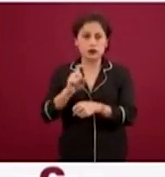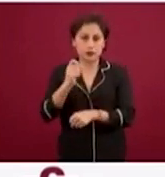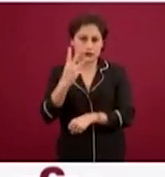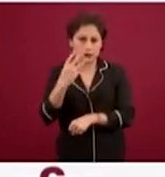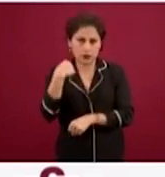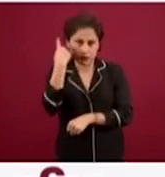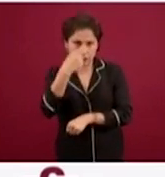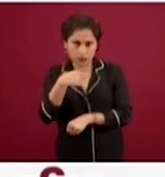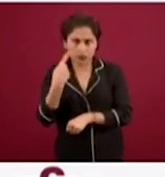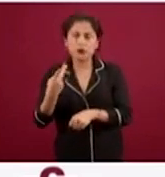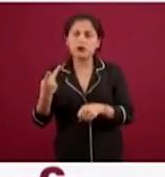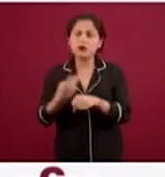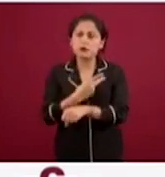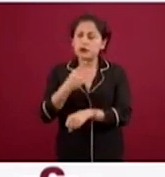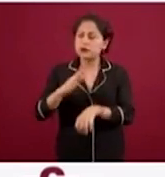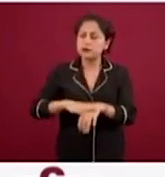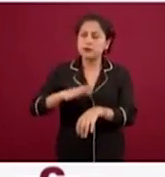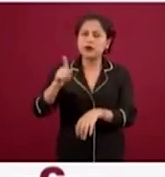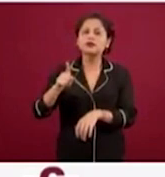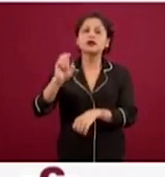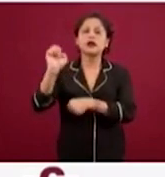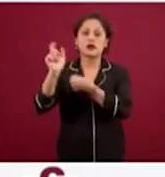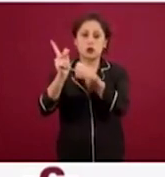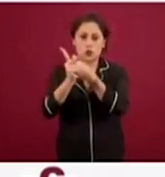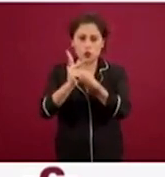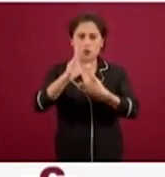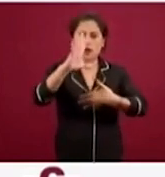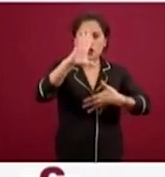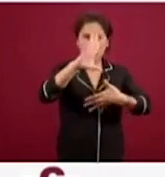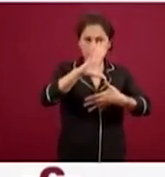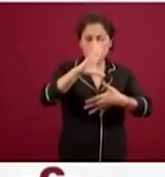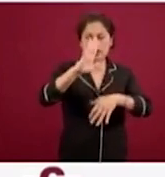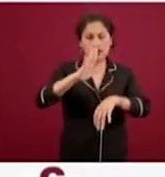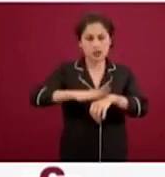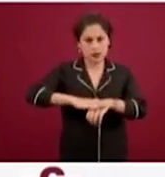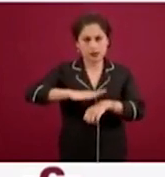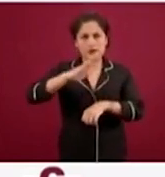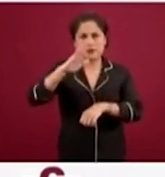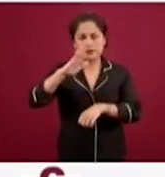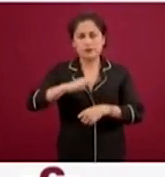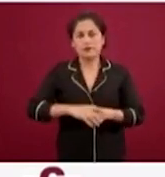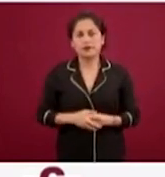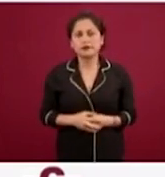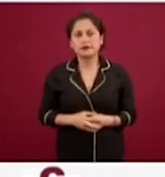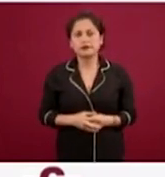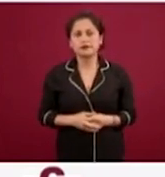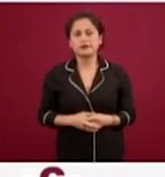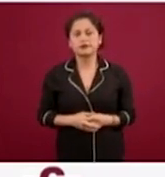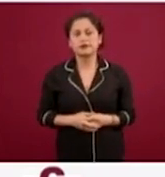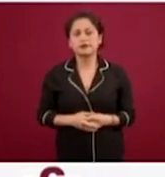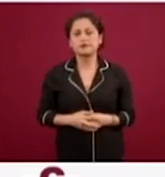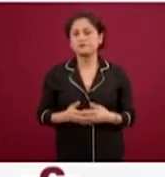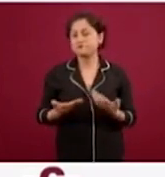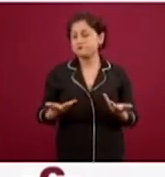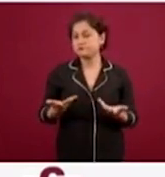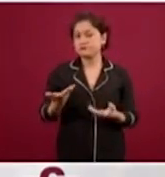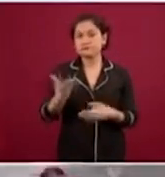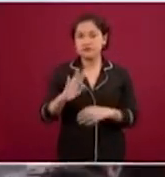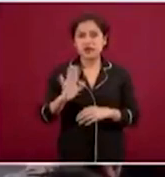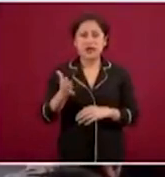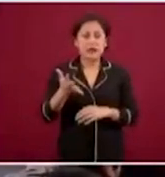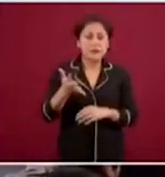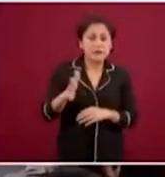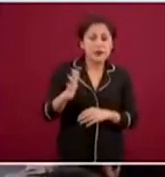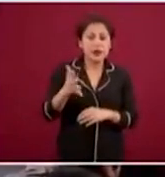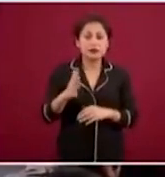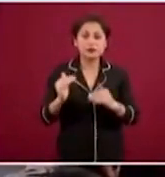nuevamente Europa y América continúan, digamos que disputando el primer lugar, prácticamente ya emparejándose